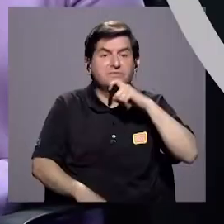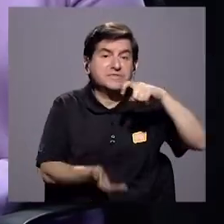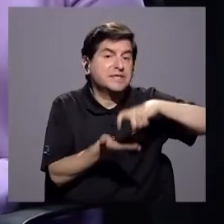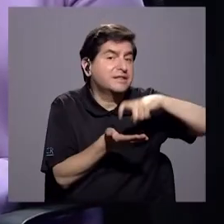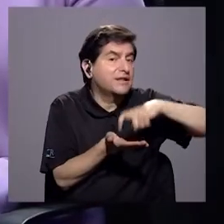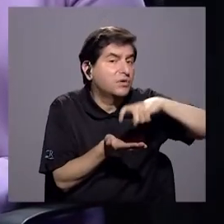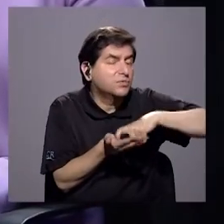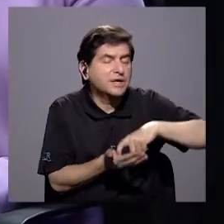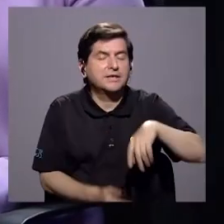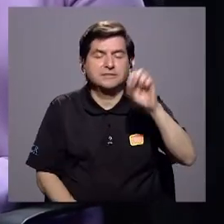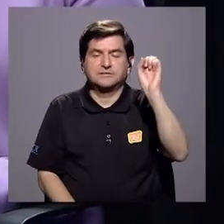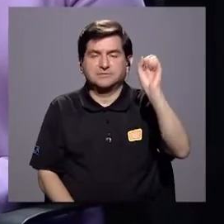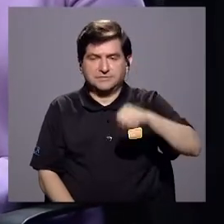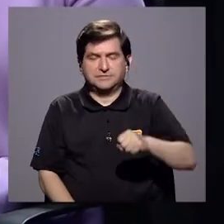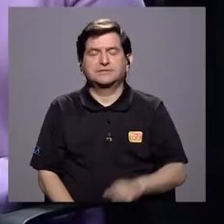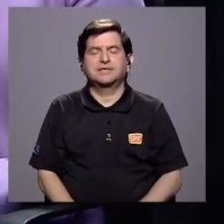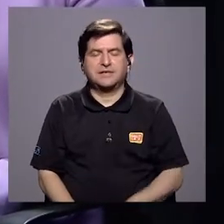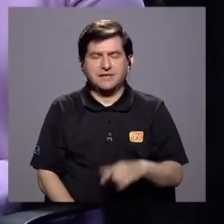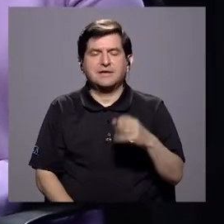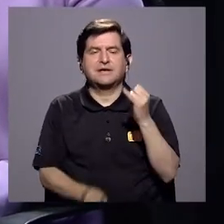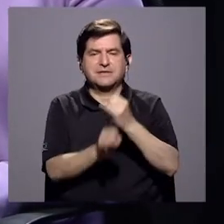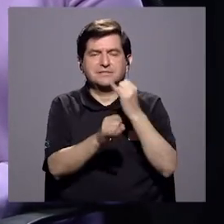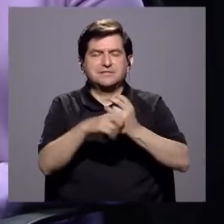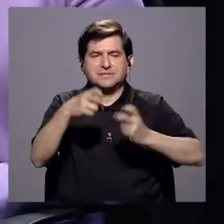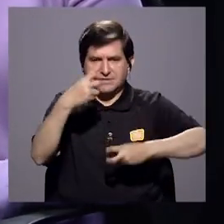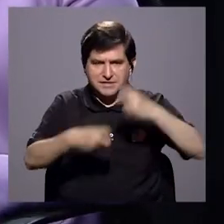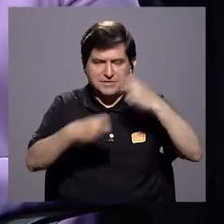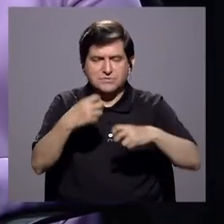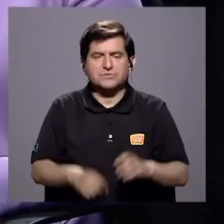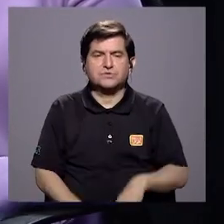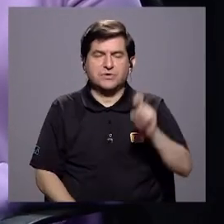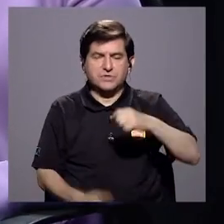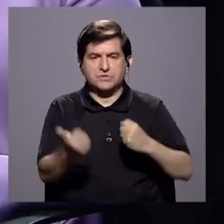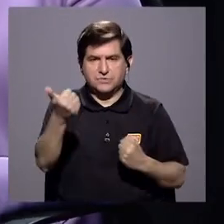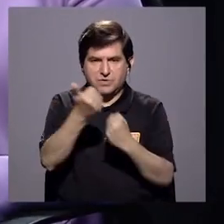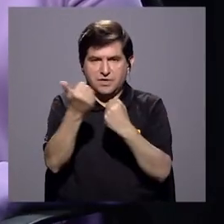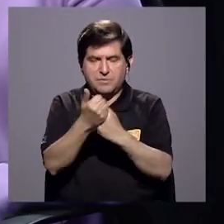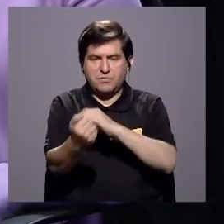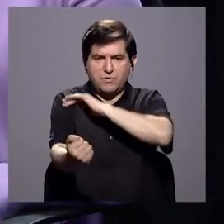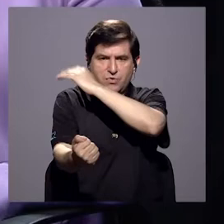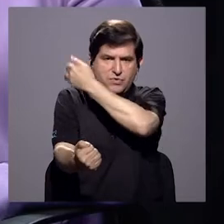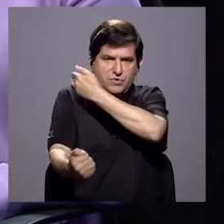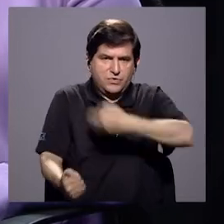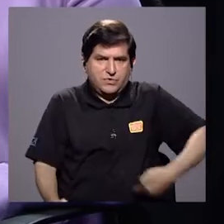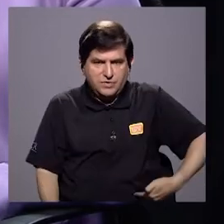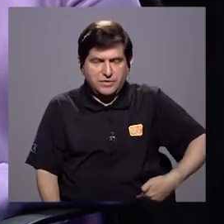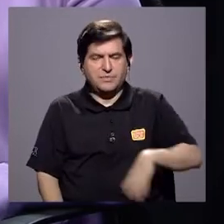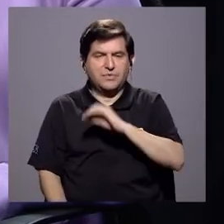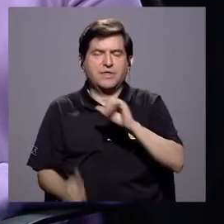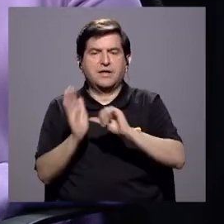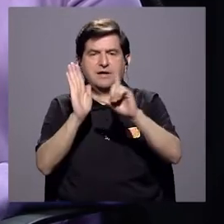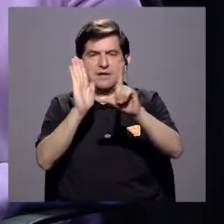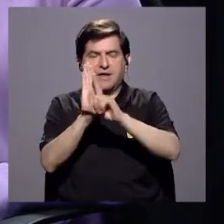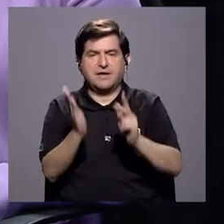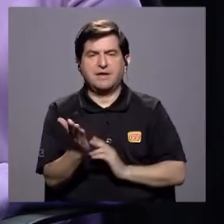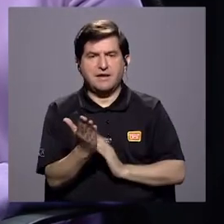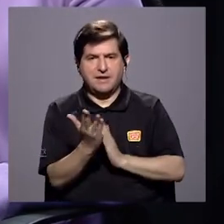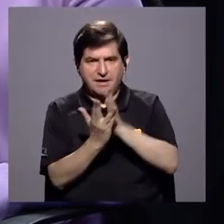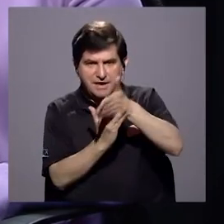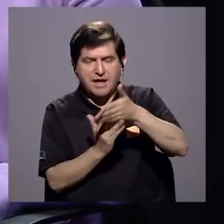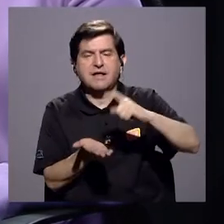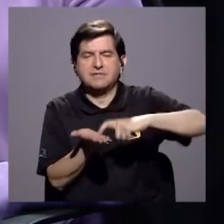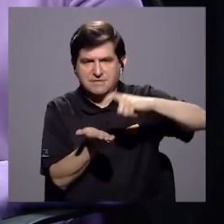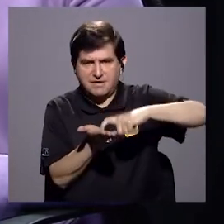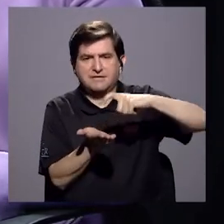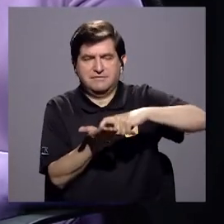Era una institución en crisis que ocupó apoyo del Poder Ejecutivo en momento, del Legislativo, que se logró mediante deuda. Eso es